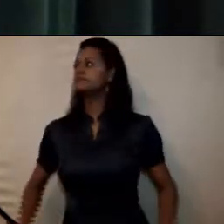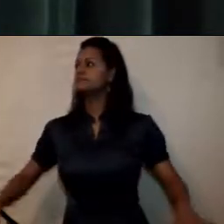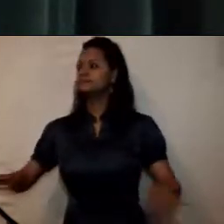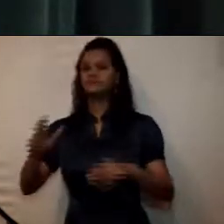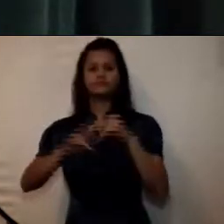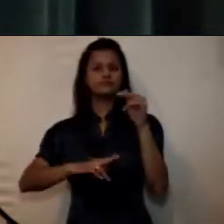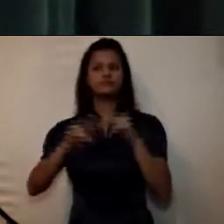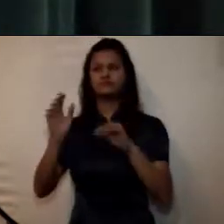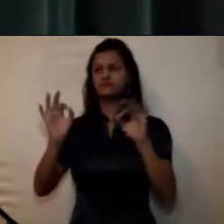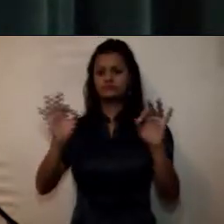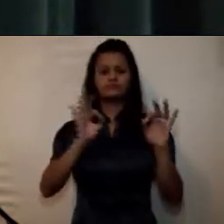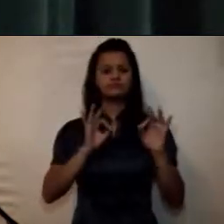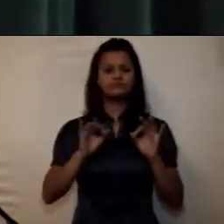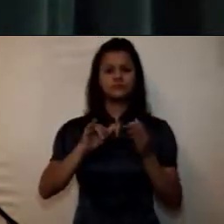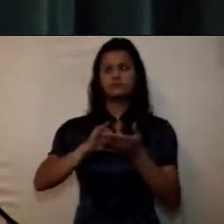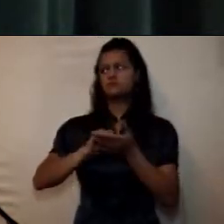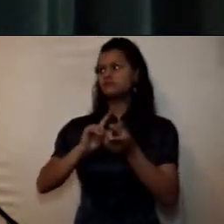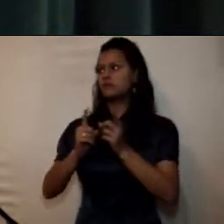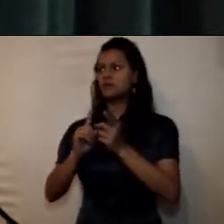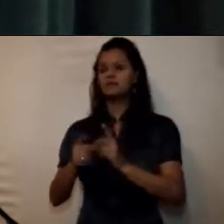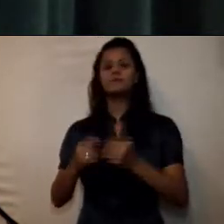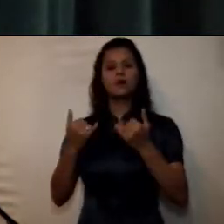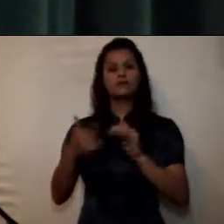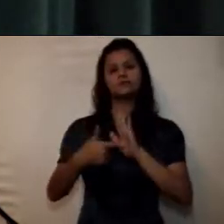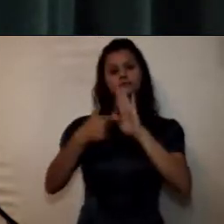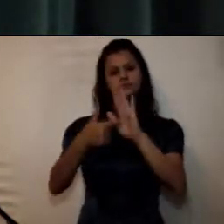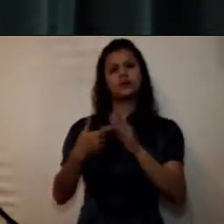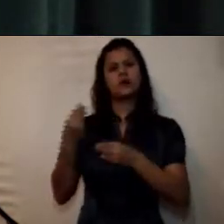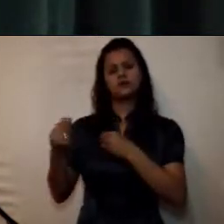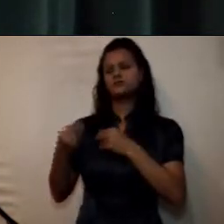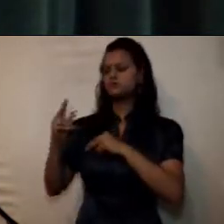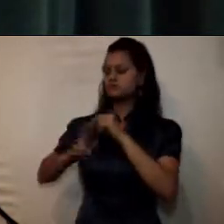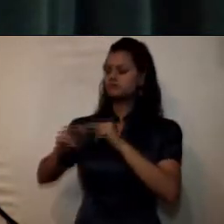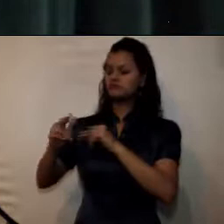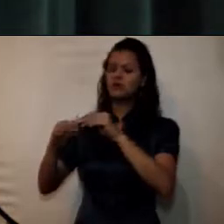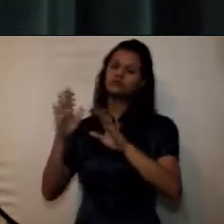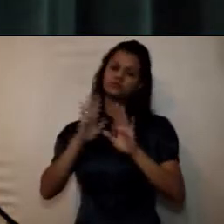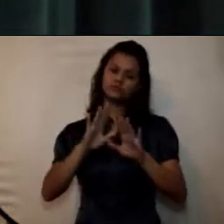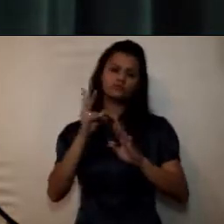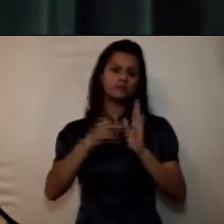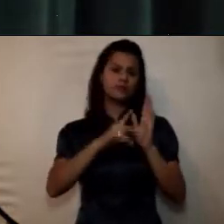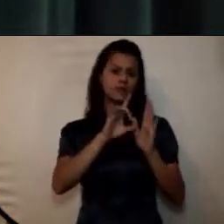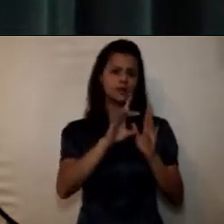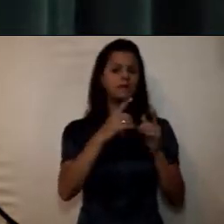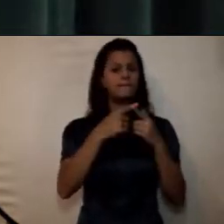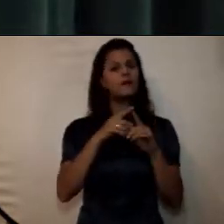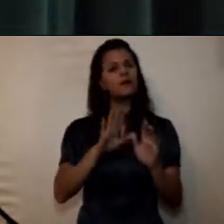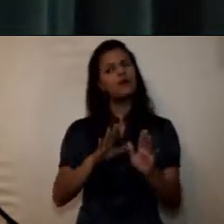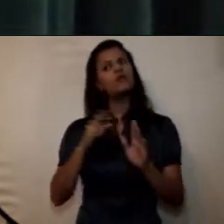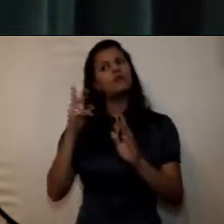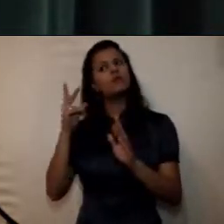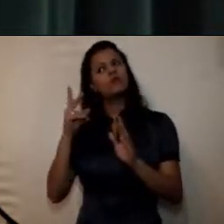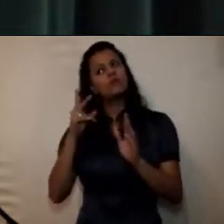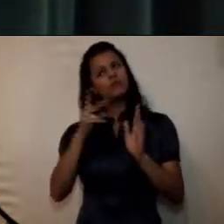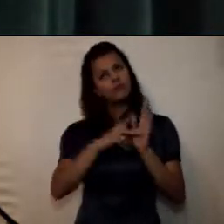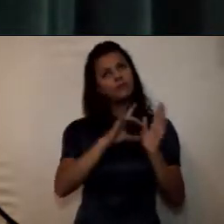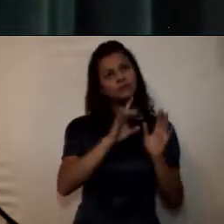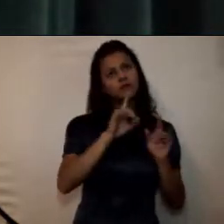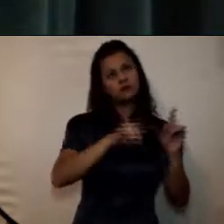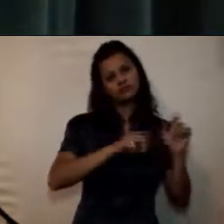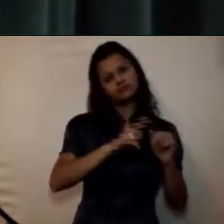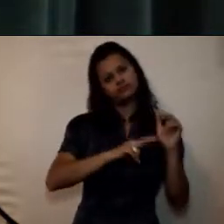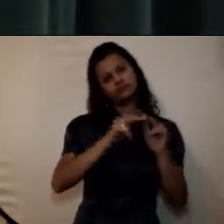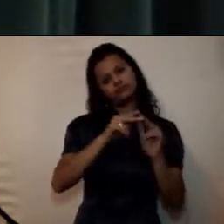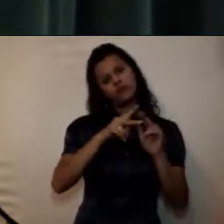a otra a continuación relacionamos las obras que a pesar de ser vigencia 2015 se ejecutaron durante parte del año 2015 y